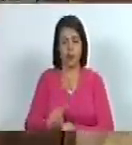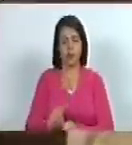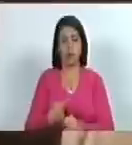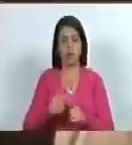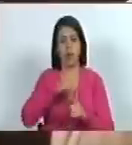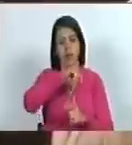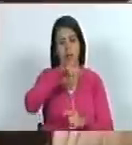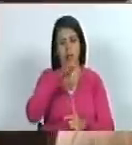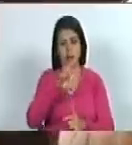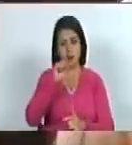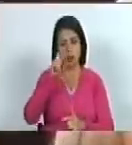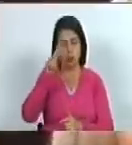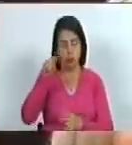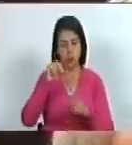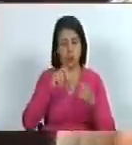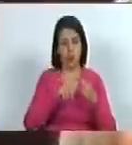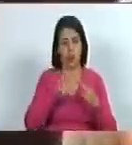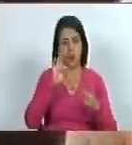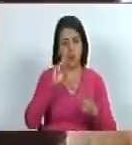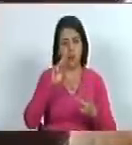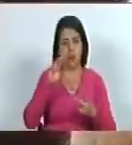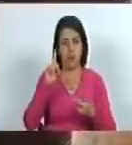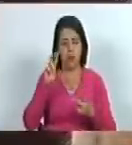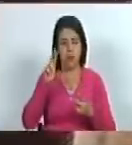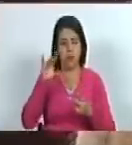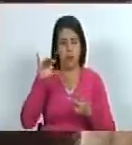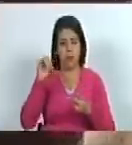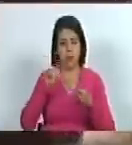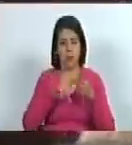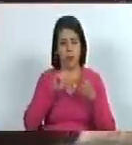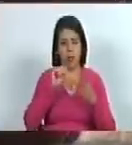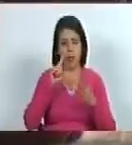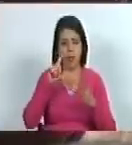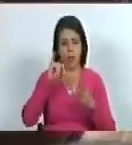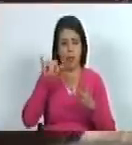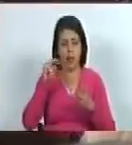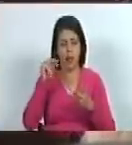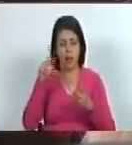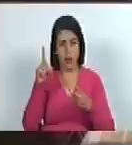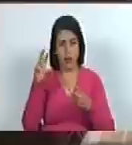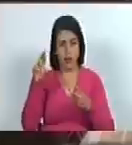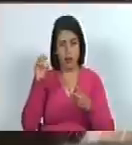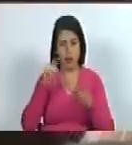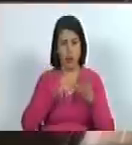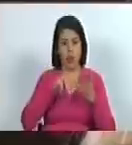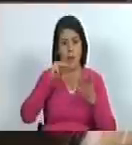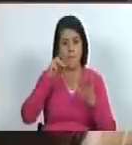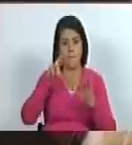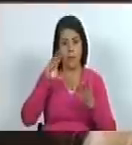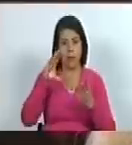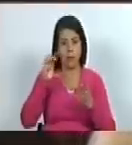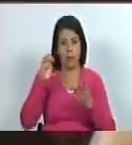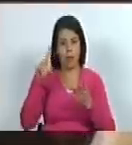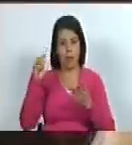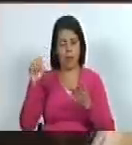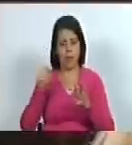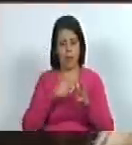Soto Federico Brando Alejandro Otero Mercedes Pardo